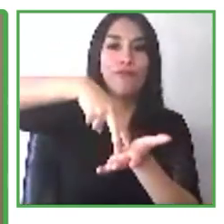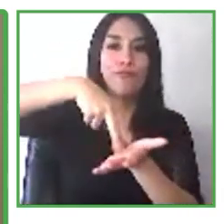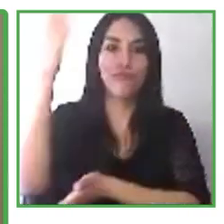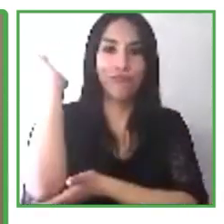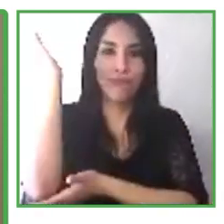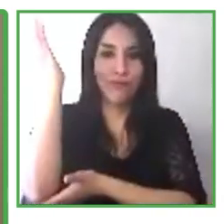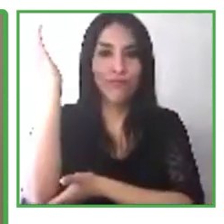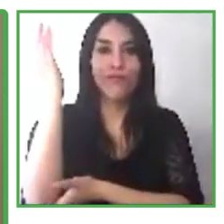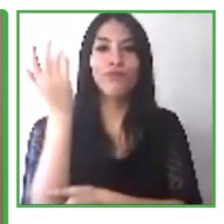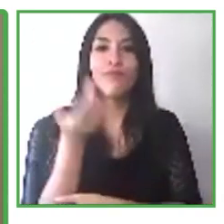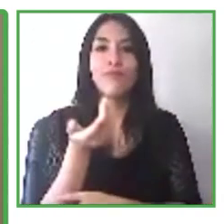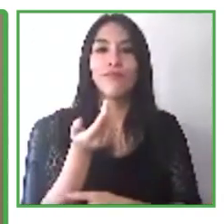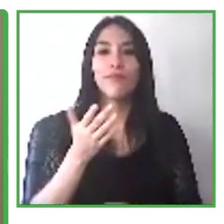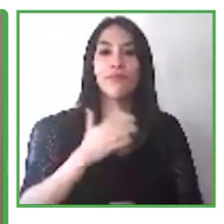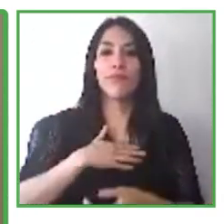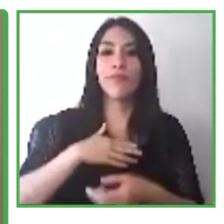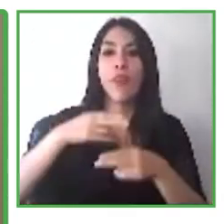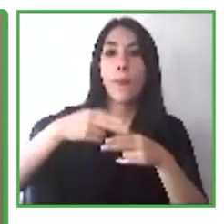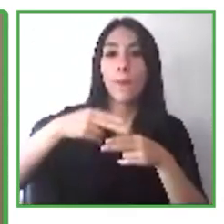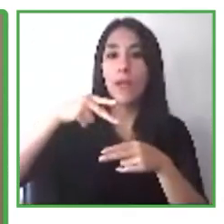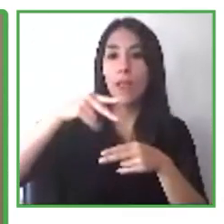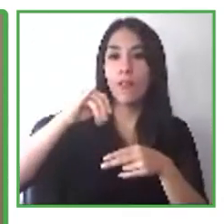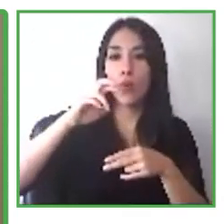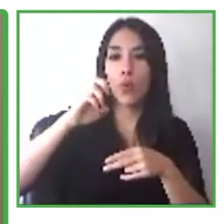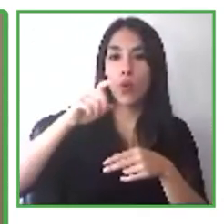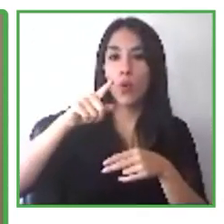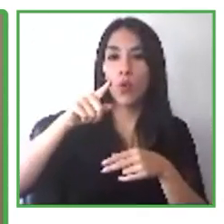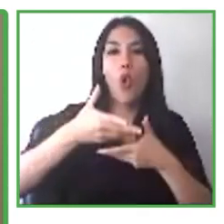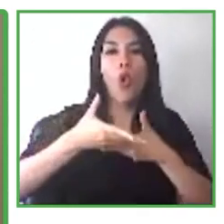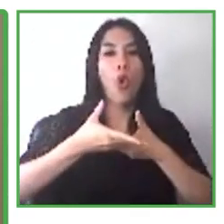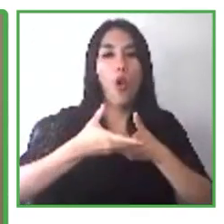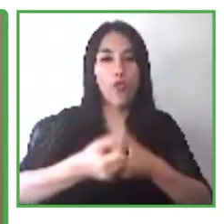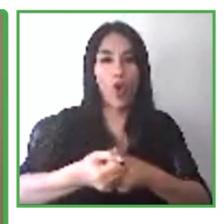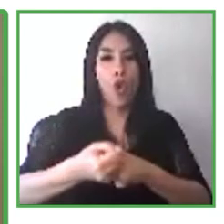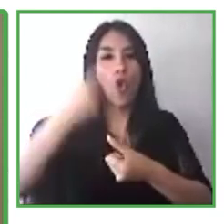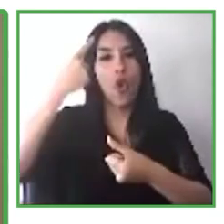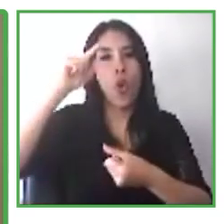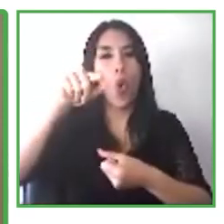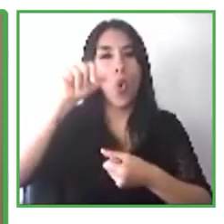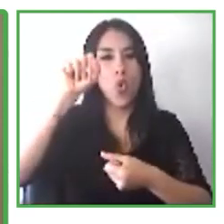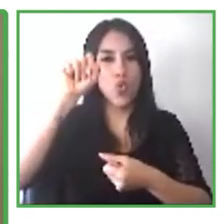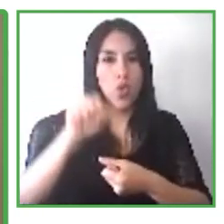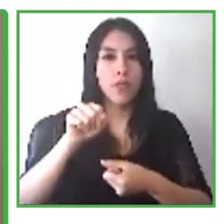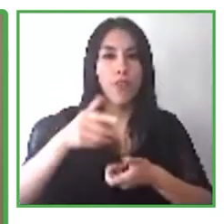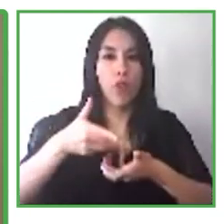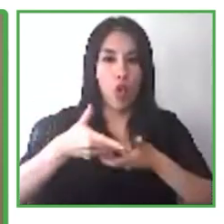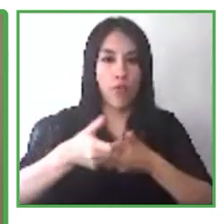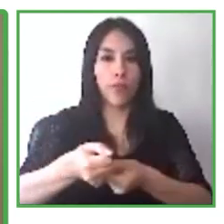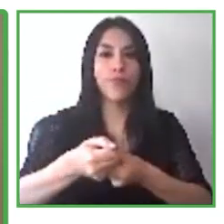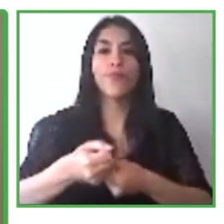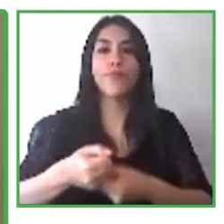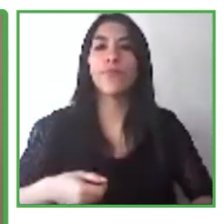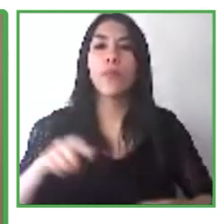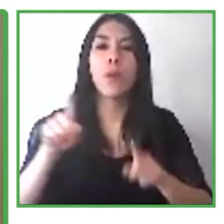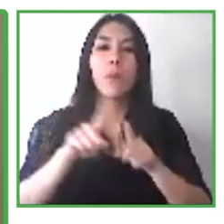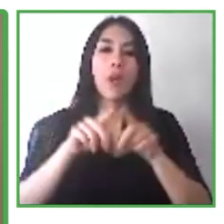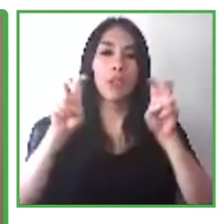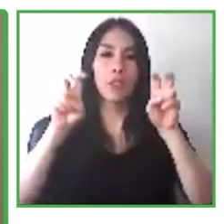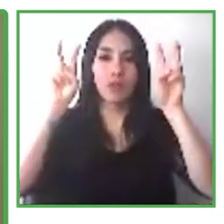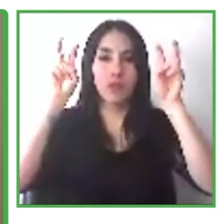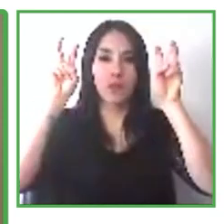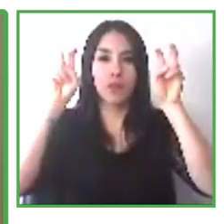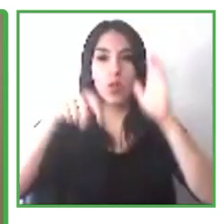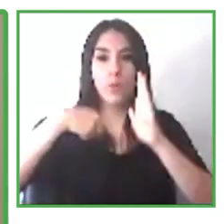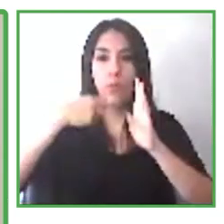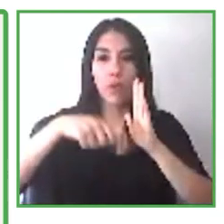por la invitación. Hoy tenemos el honor de hablar con ustedes acerca de un proyecto muy importante de